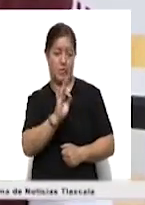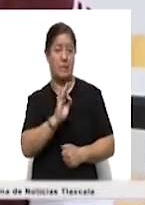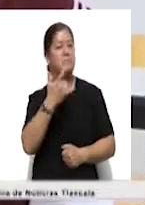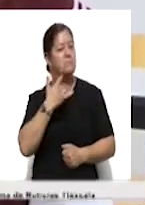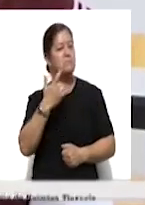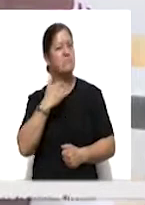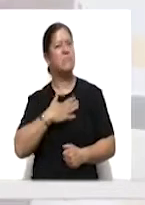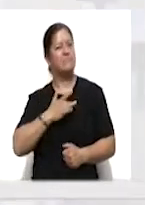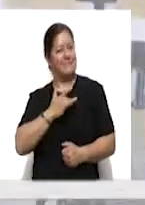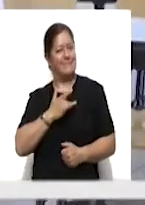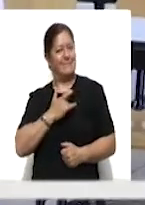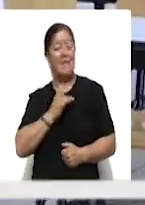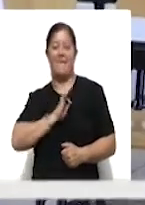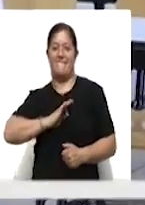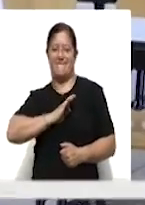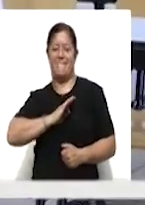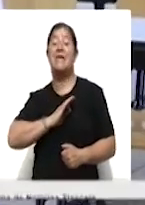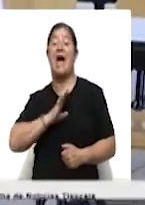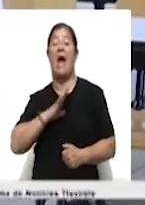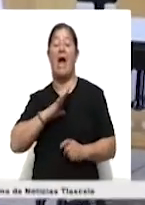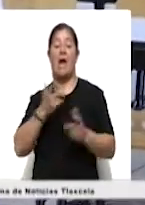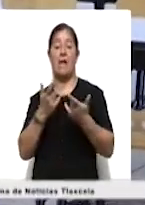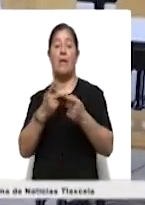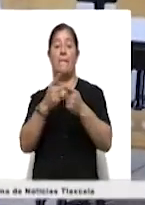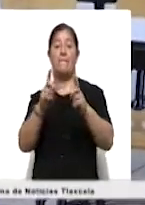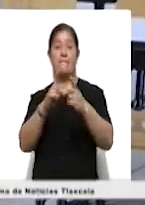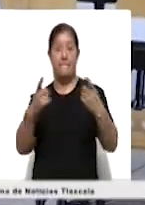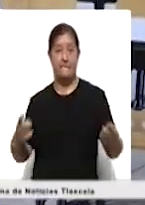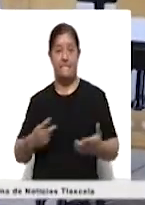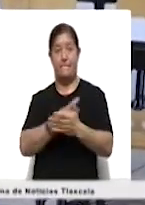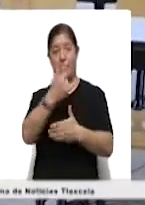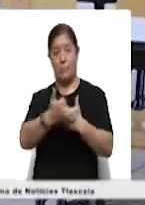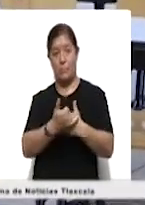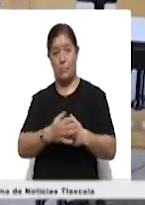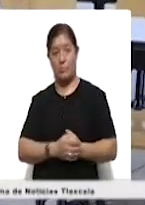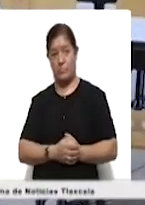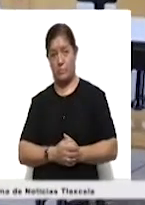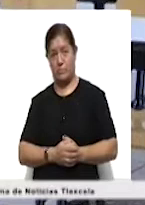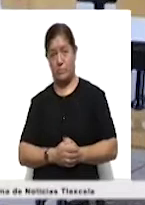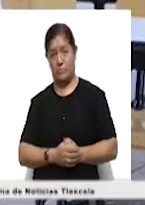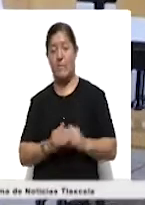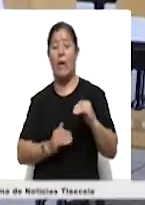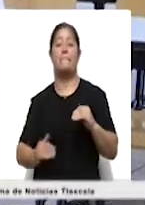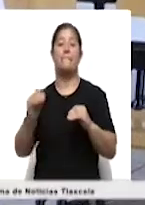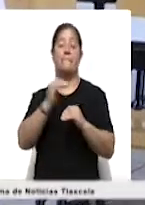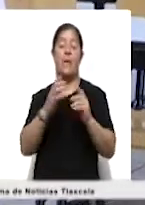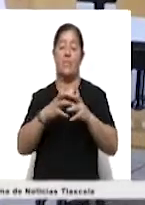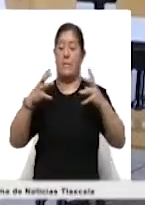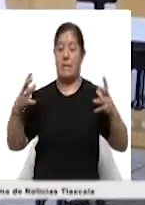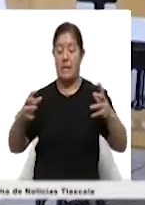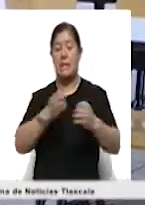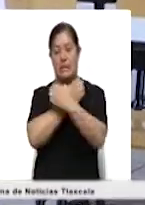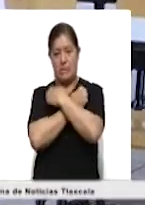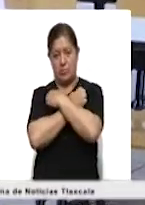motiva y te hace feliz. Desarrollé el proyecto que se llama Realidad Aumentada como herramienta didáctica en la educación, el cual